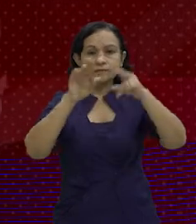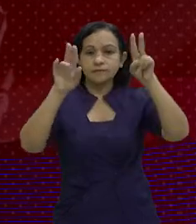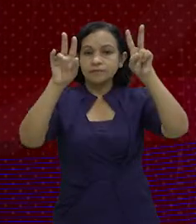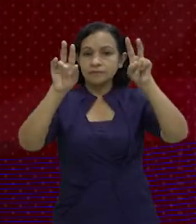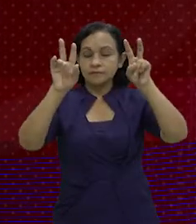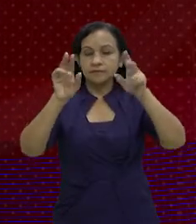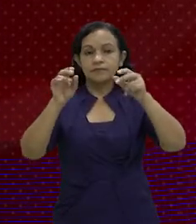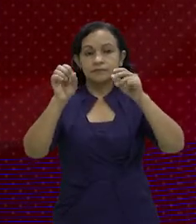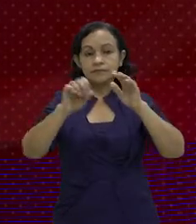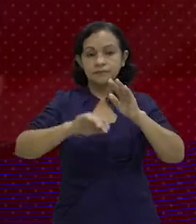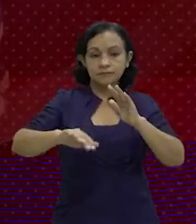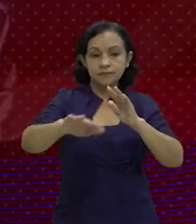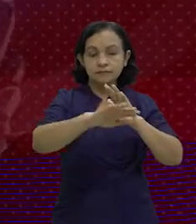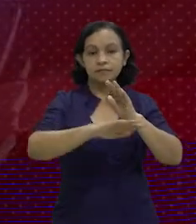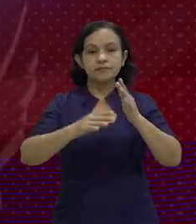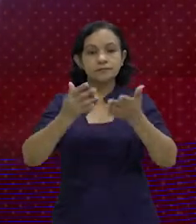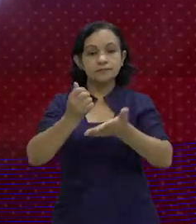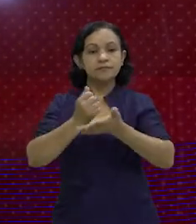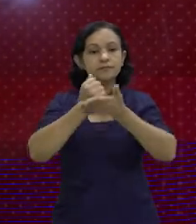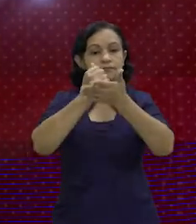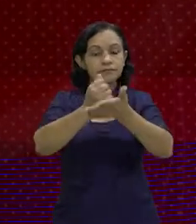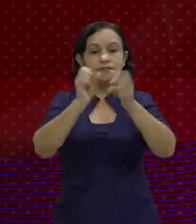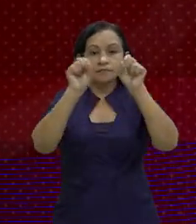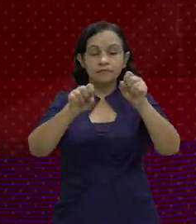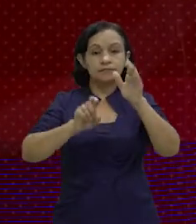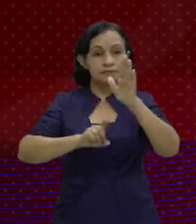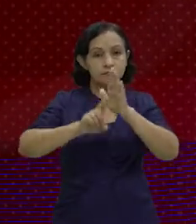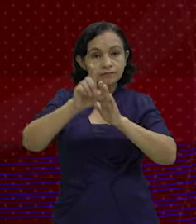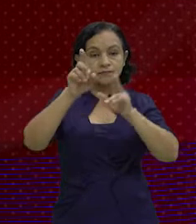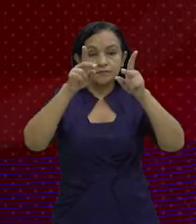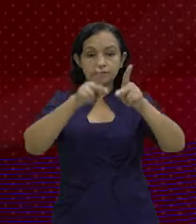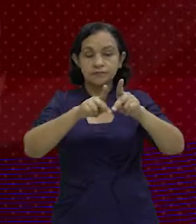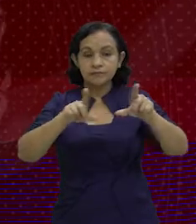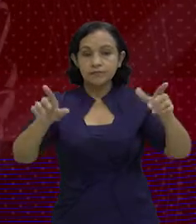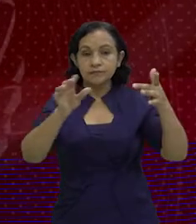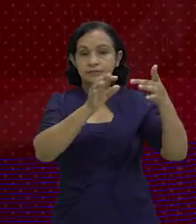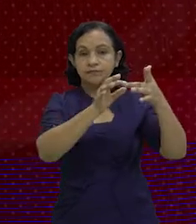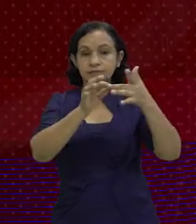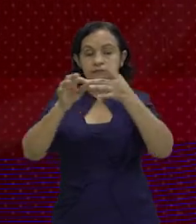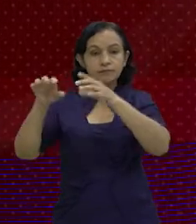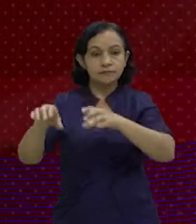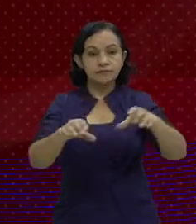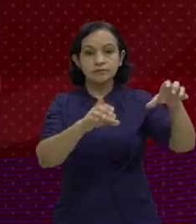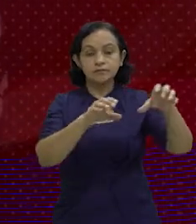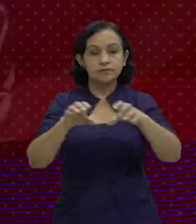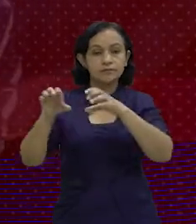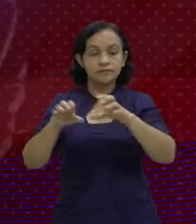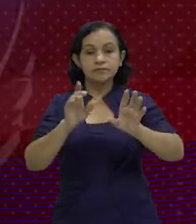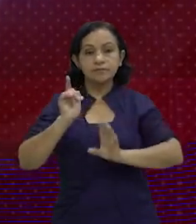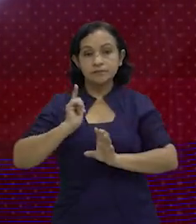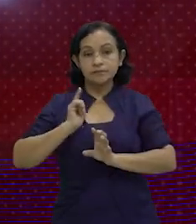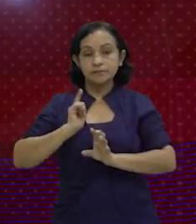de nuestra sociedad. Esto nos conlleva a poder desarrollar los planes especiales, las articulaciones que